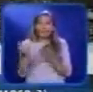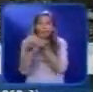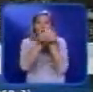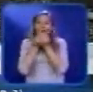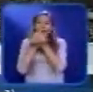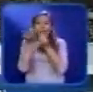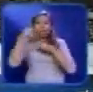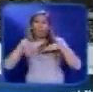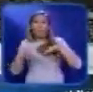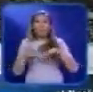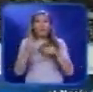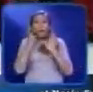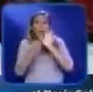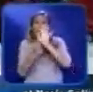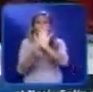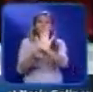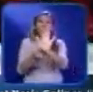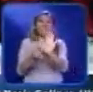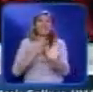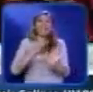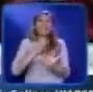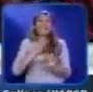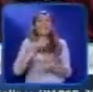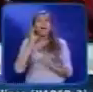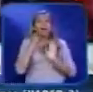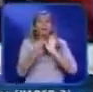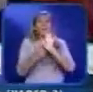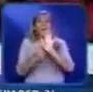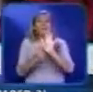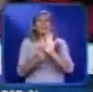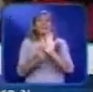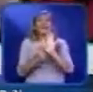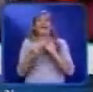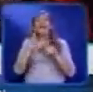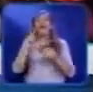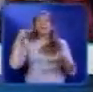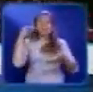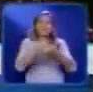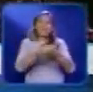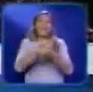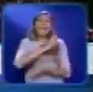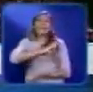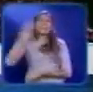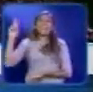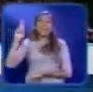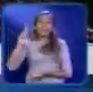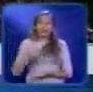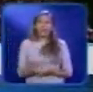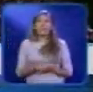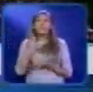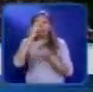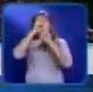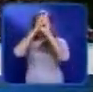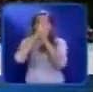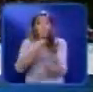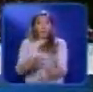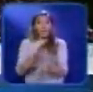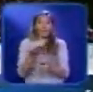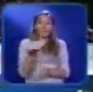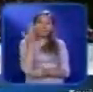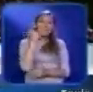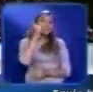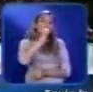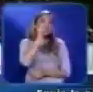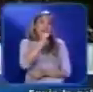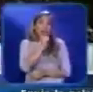tema éxito del cantante con el fin de implantar el récord Guinness además de rendirle un merecido homenaje el pasado sábado